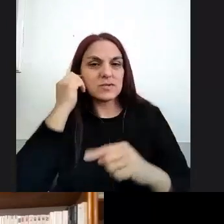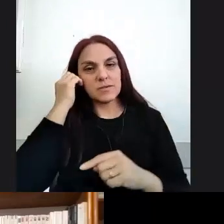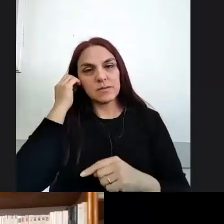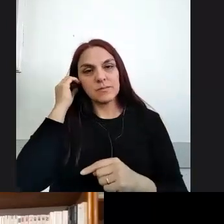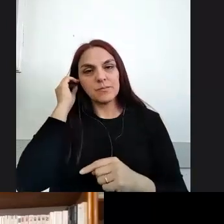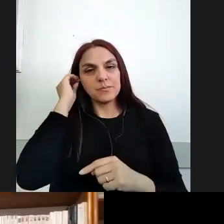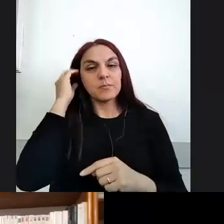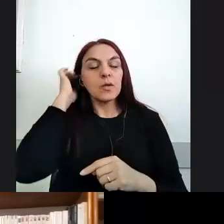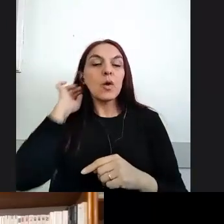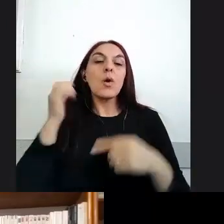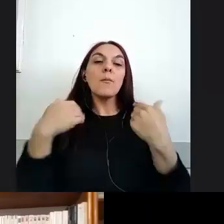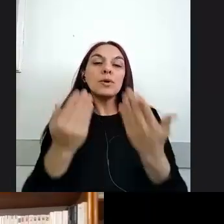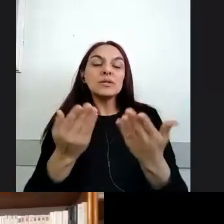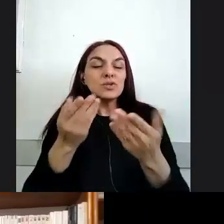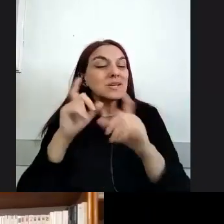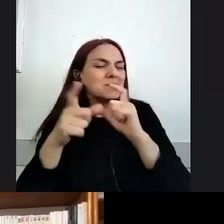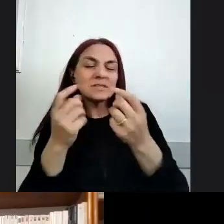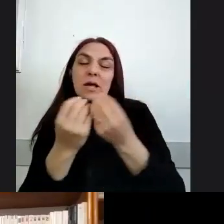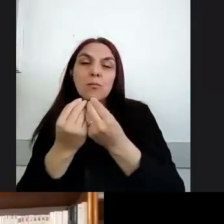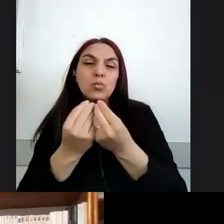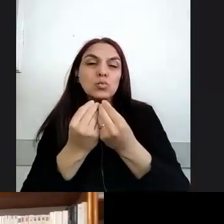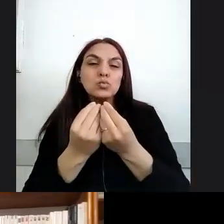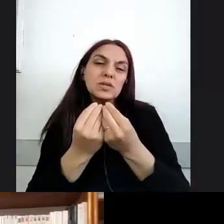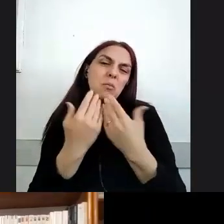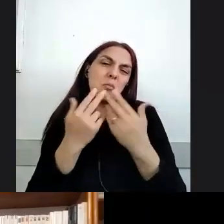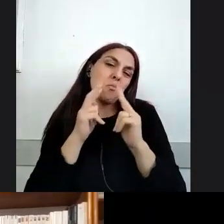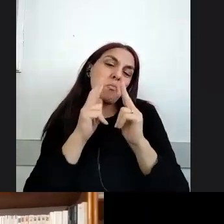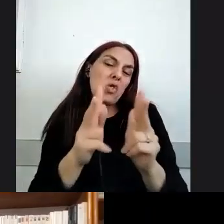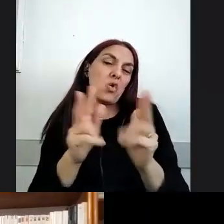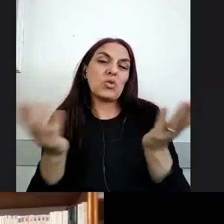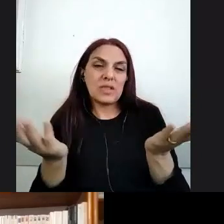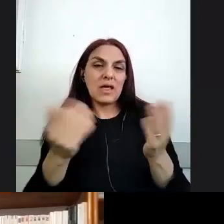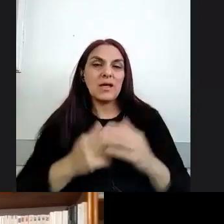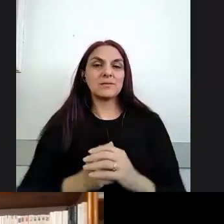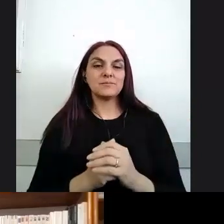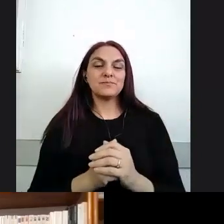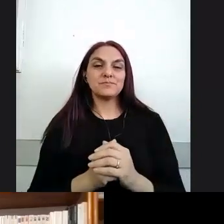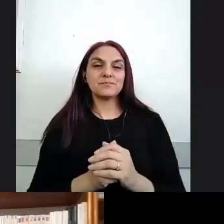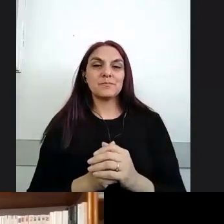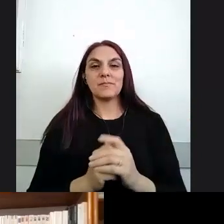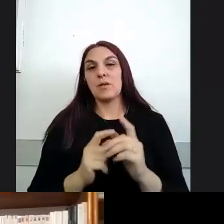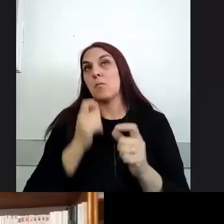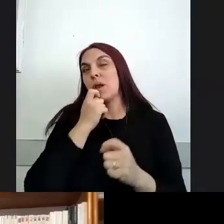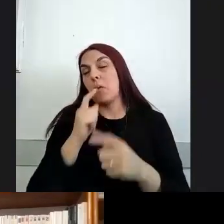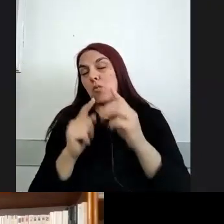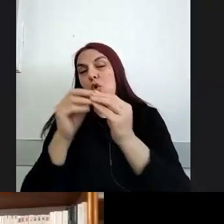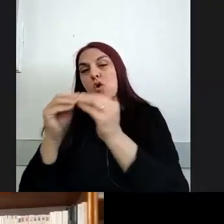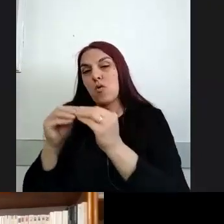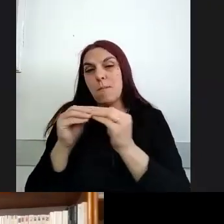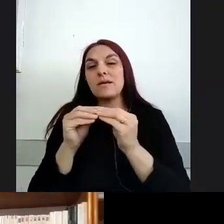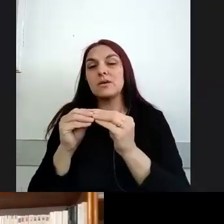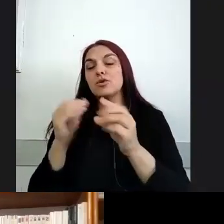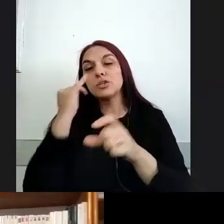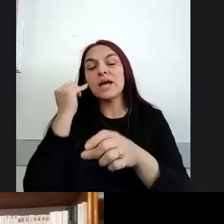muchas experiencias para mencionar las experiencias de algunos colegas que están trabajando en los